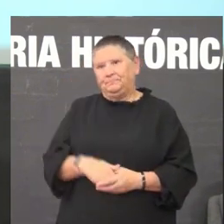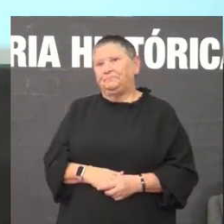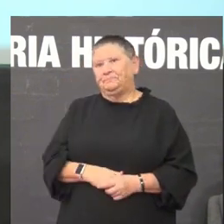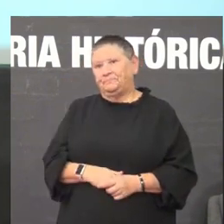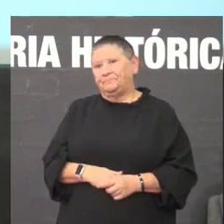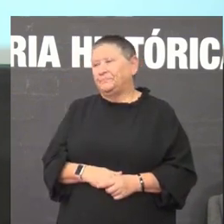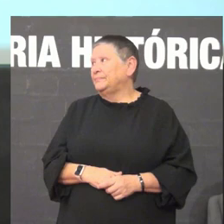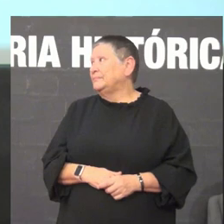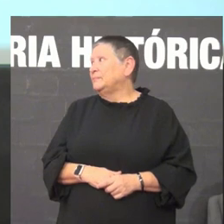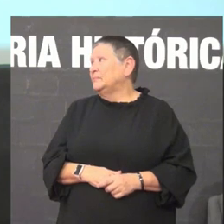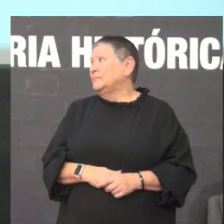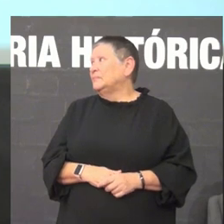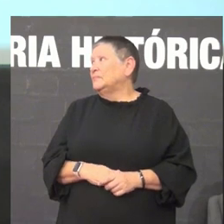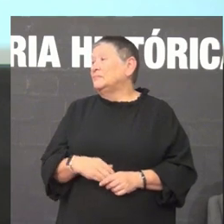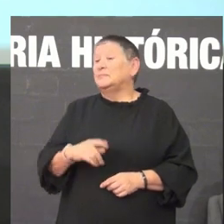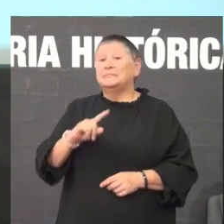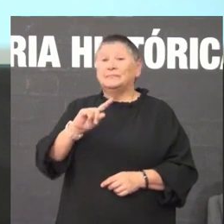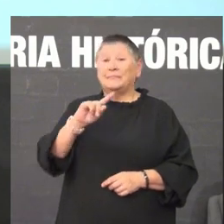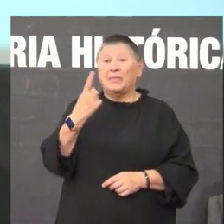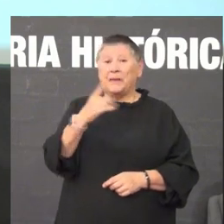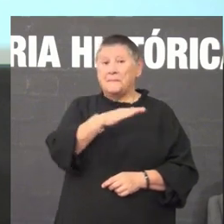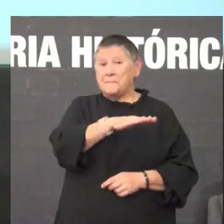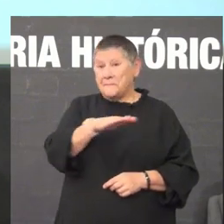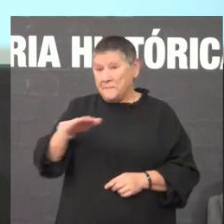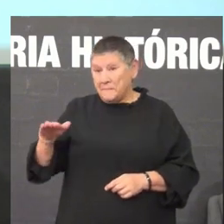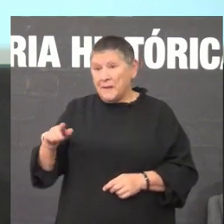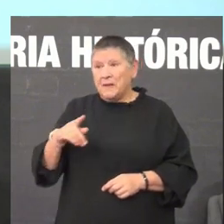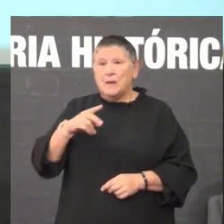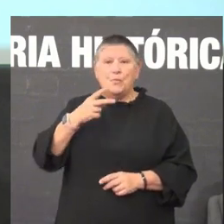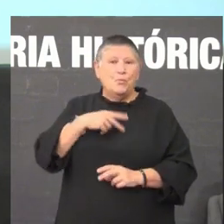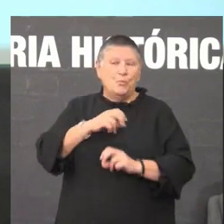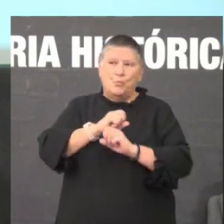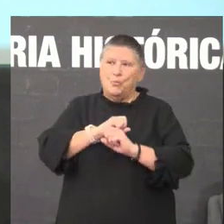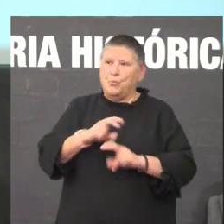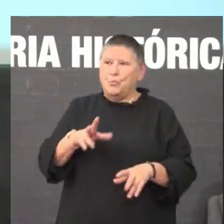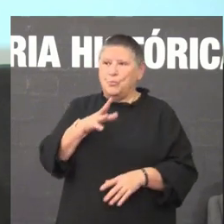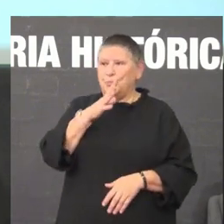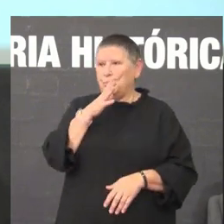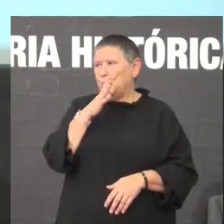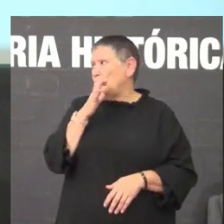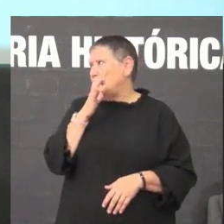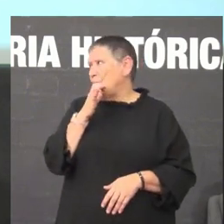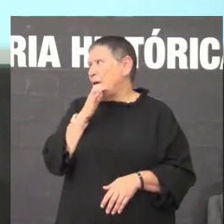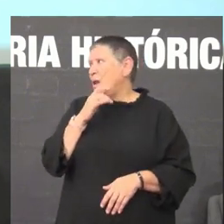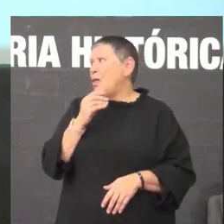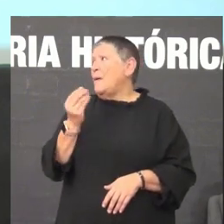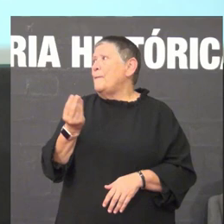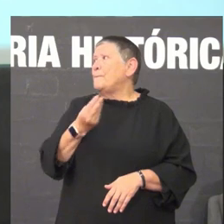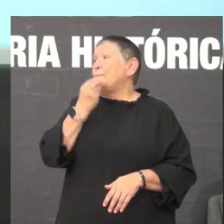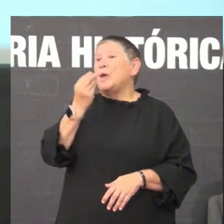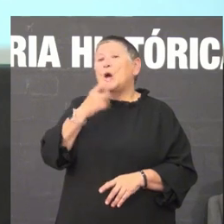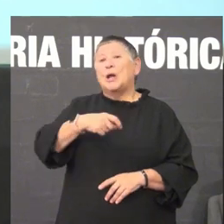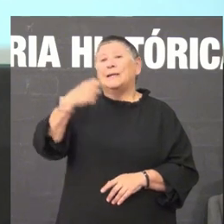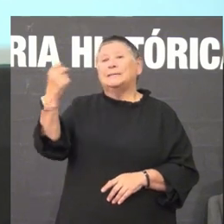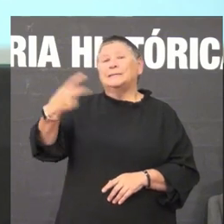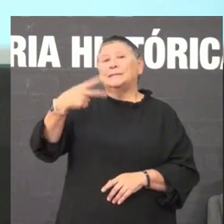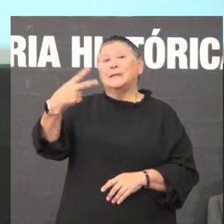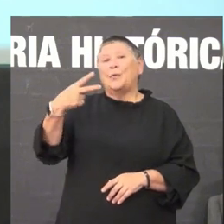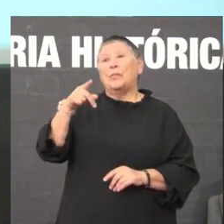unha barbaridade mal que está en primaria moi mal o lugar onde o mellor está en sino secundario